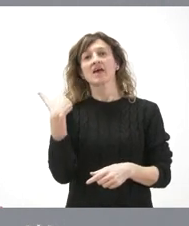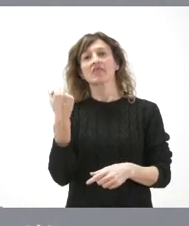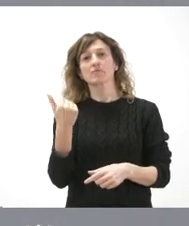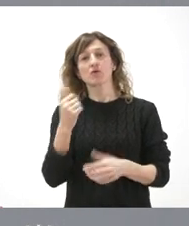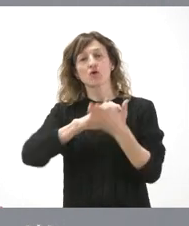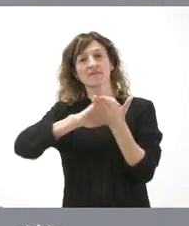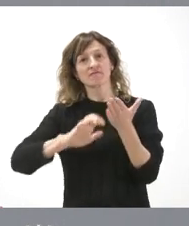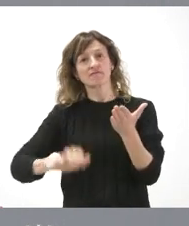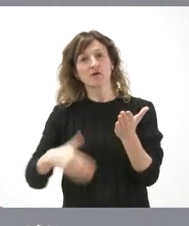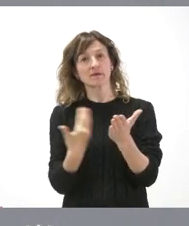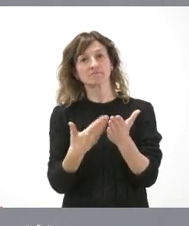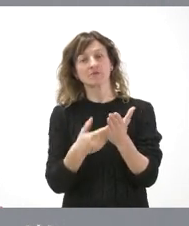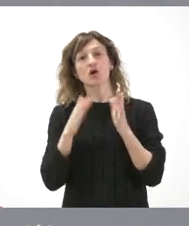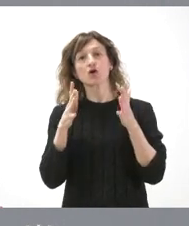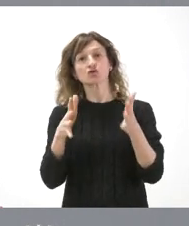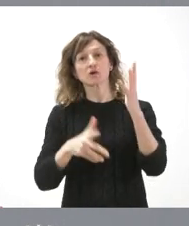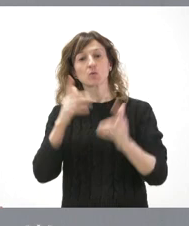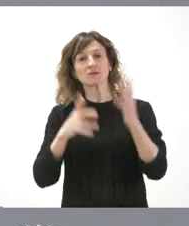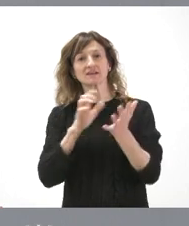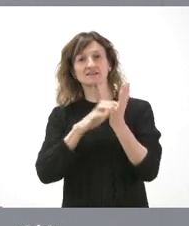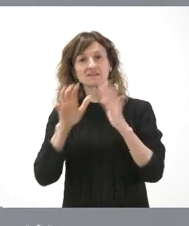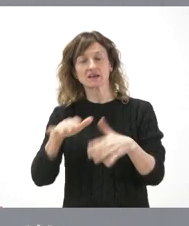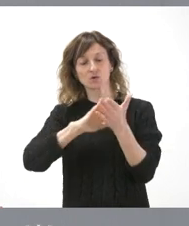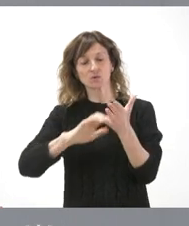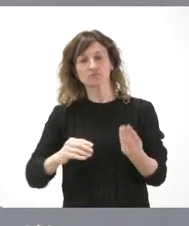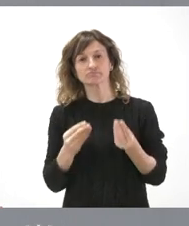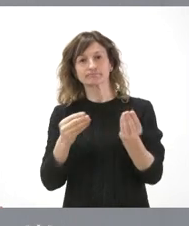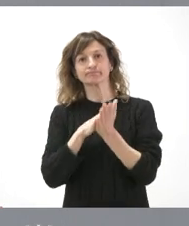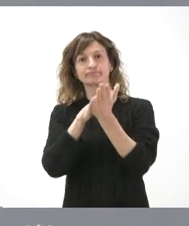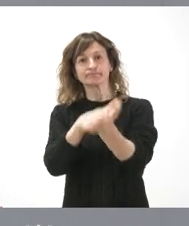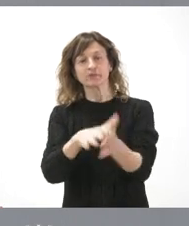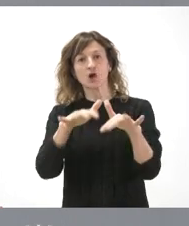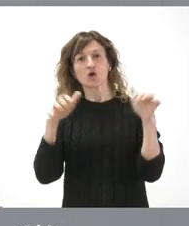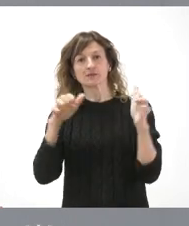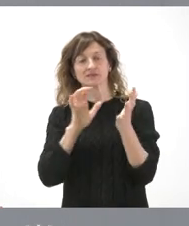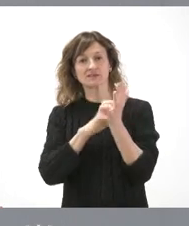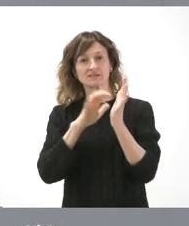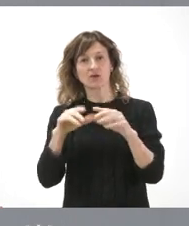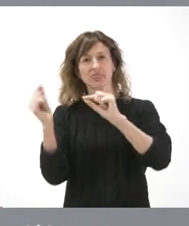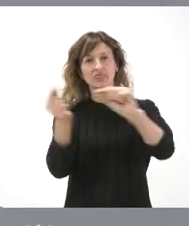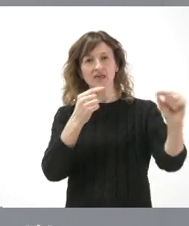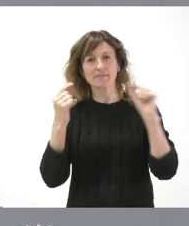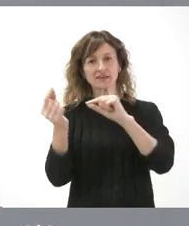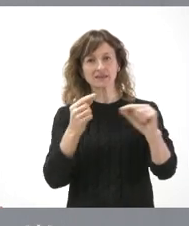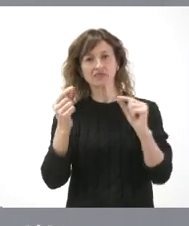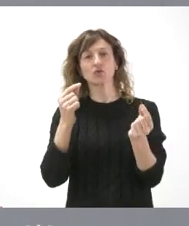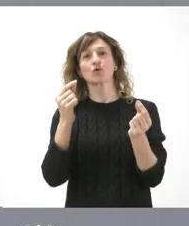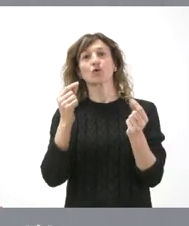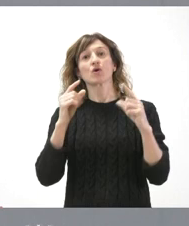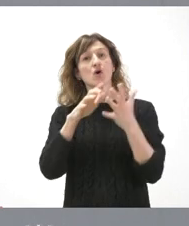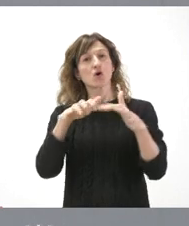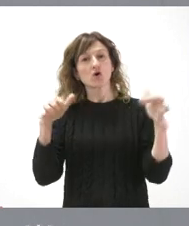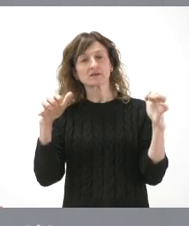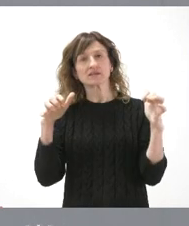su último informe el Consejo de Cuentas de Castilla y León. Es un informe que presentó a las Cortes de Castilla y León, que fue debatido en las Cortes de Castilla y León y que